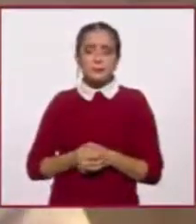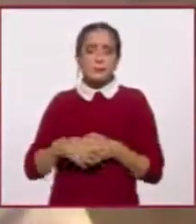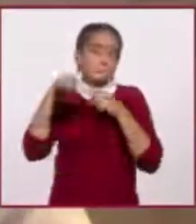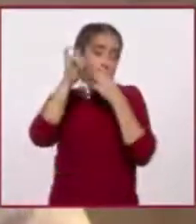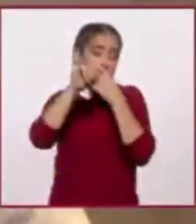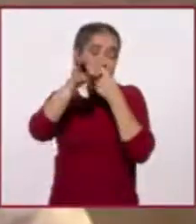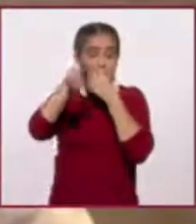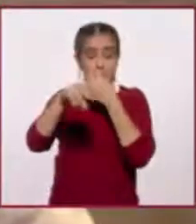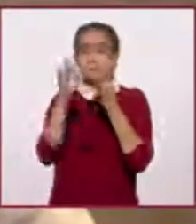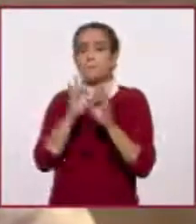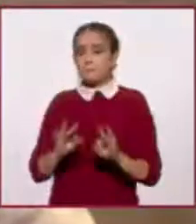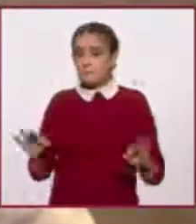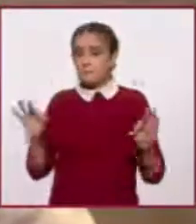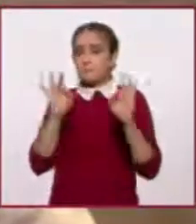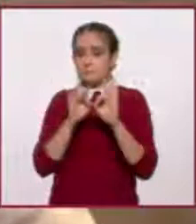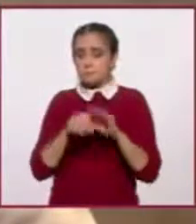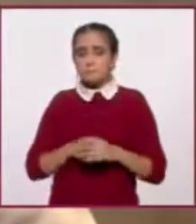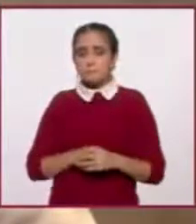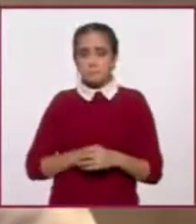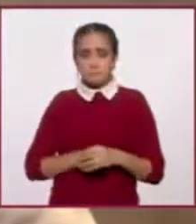importante aquí, López, que